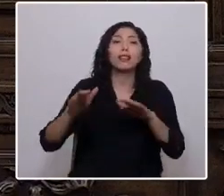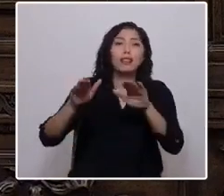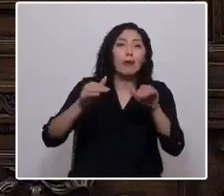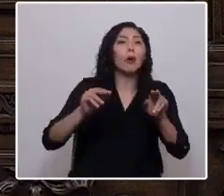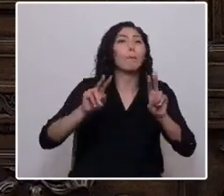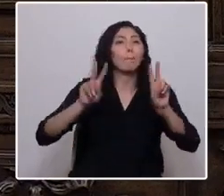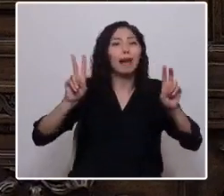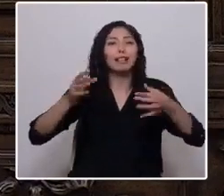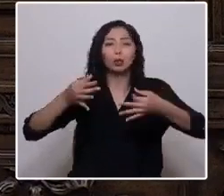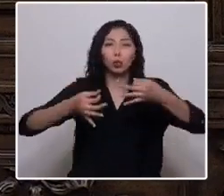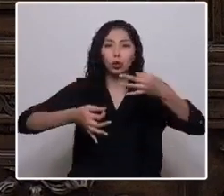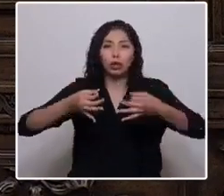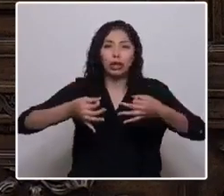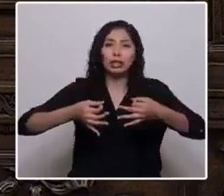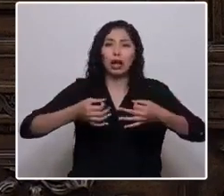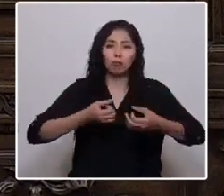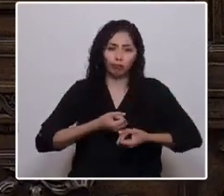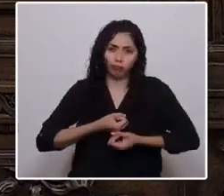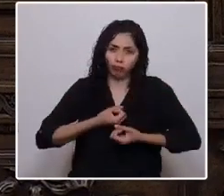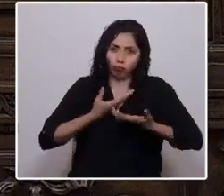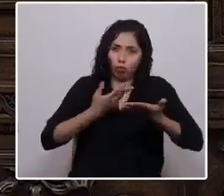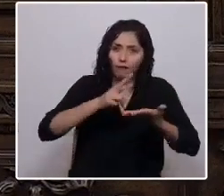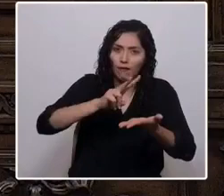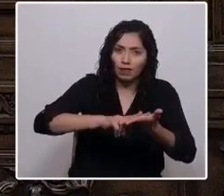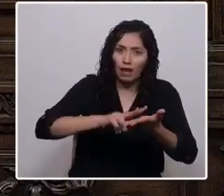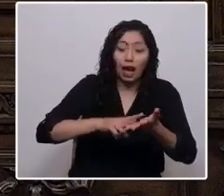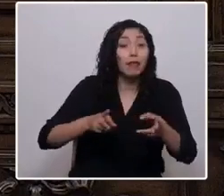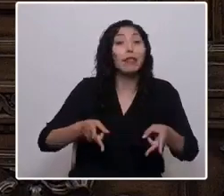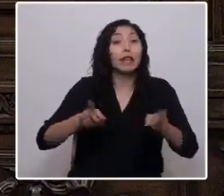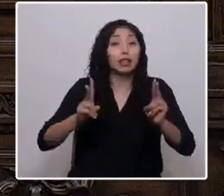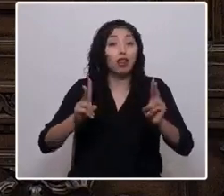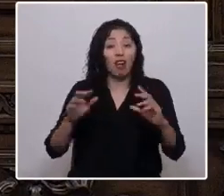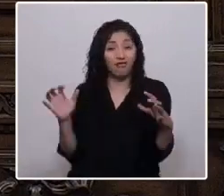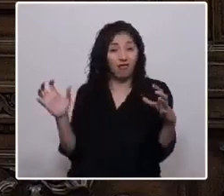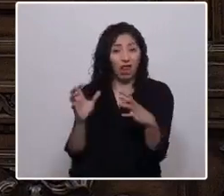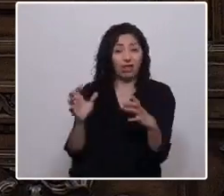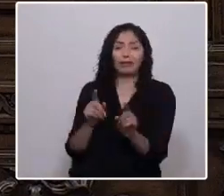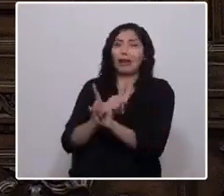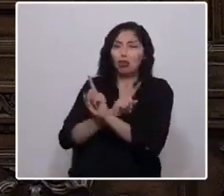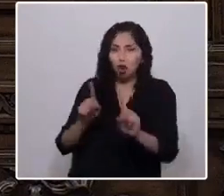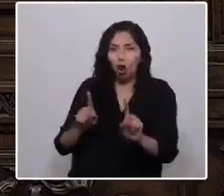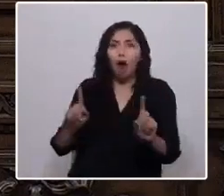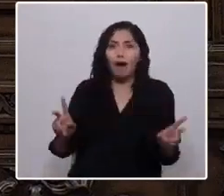a la sensatez, al derecho. No a la violencia. Viva Chile. Chile.